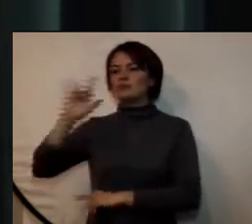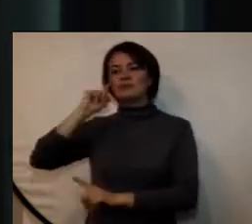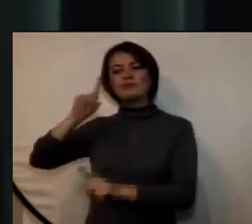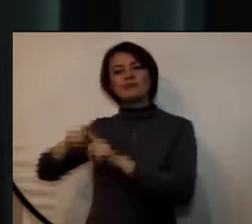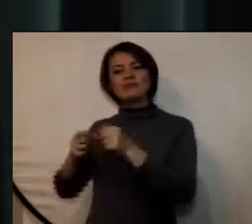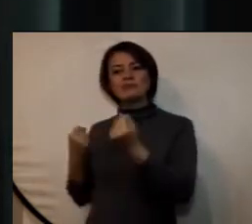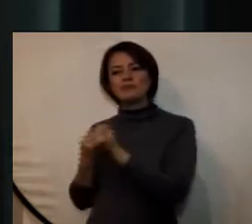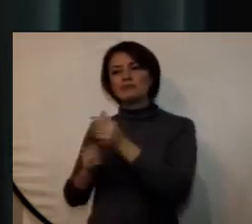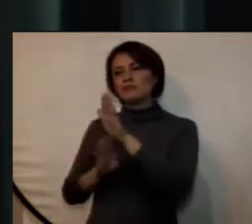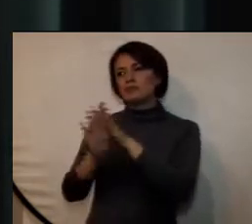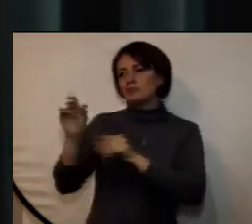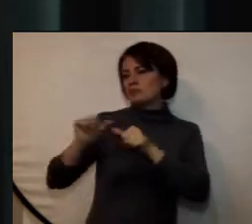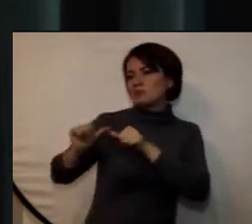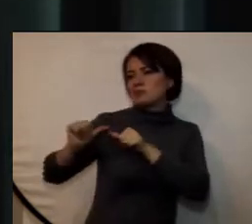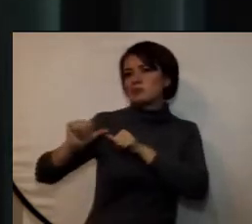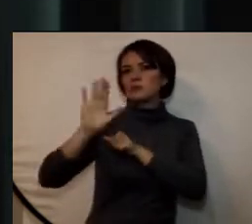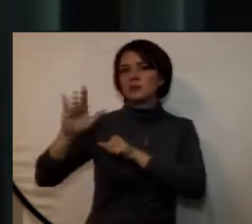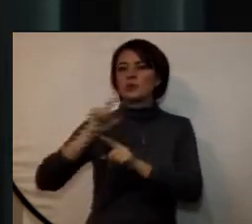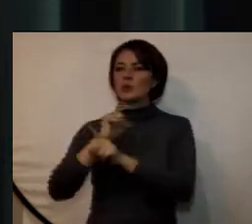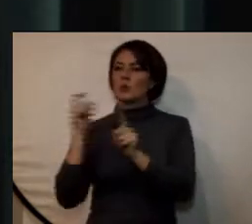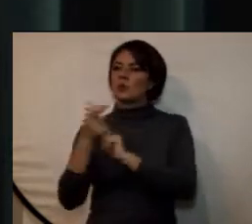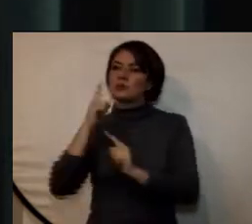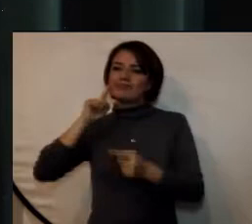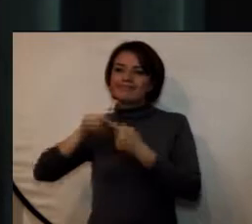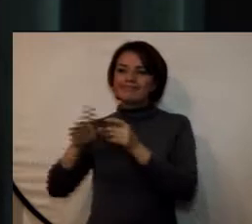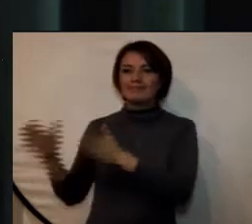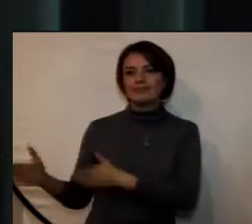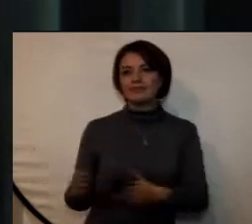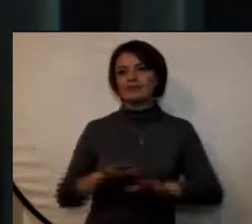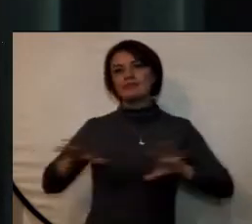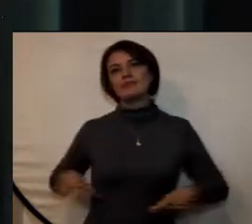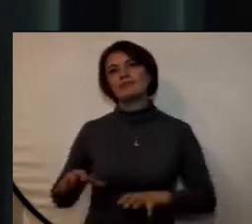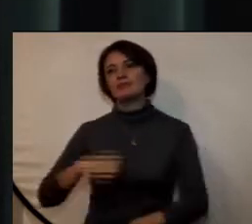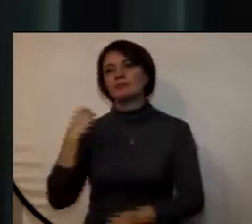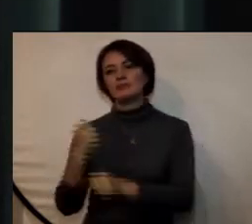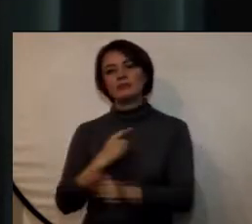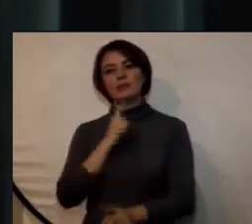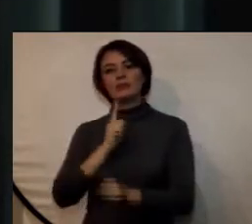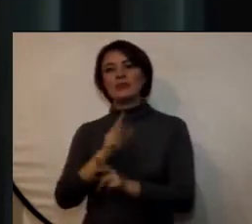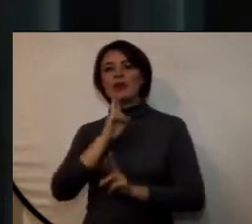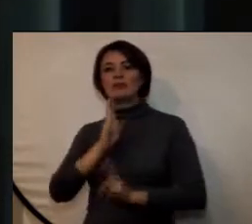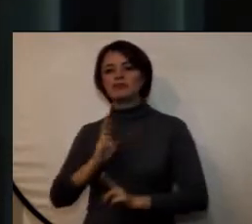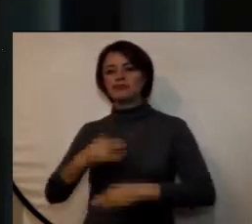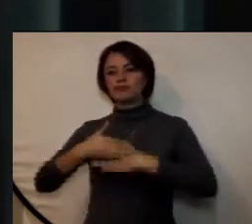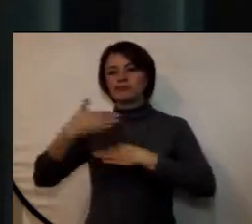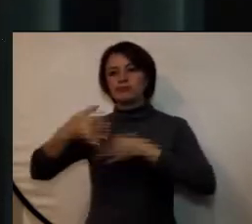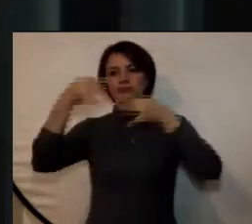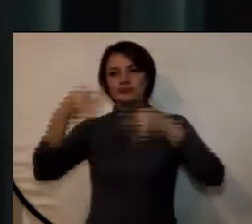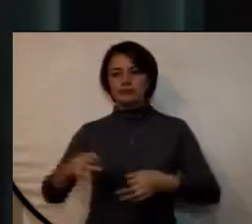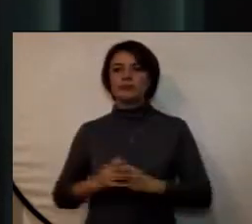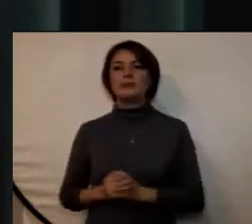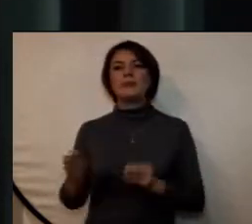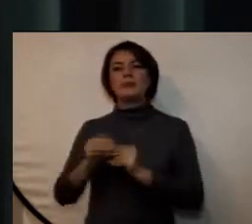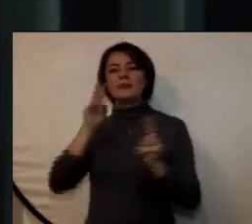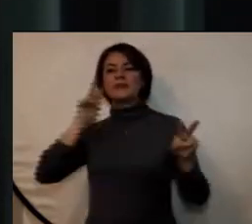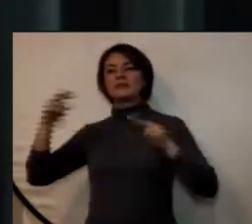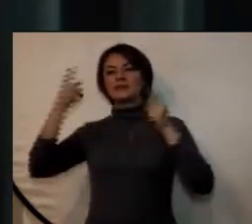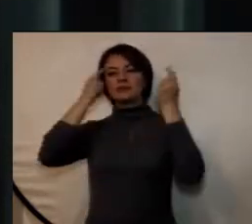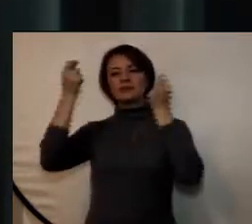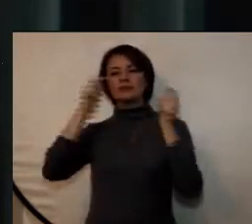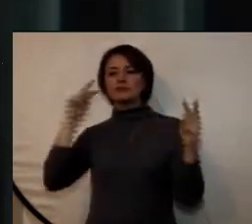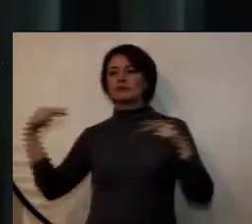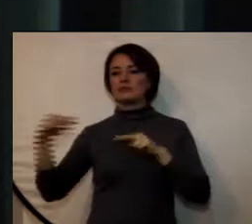permanente de una cultura de planeación y de gestión por resultados, así como la visión estratégica y de